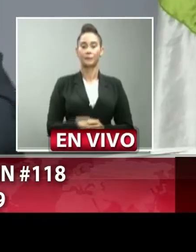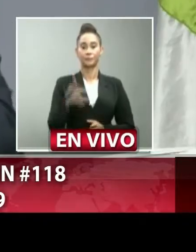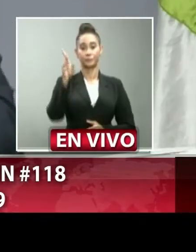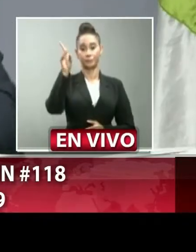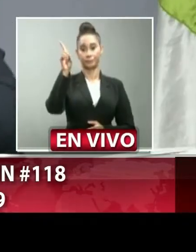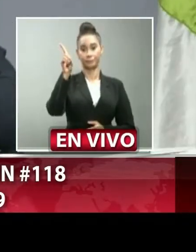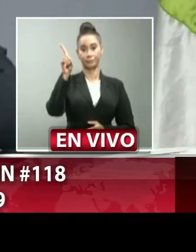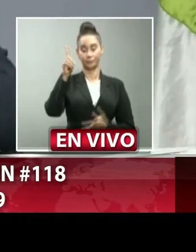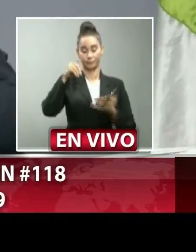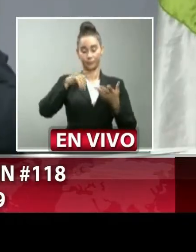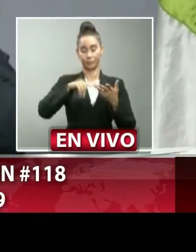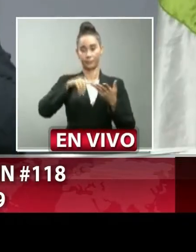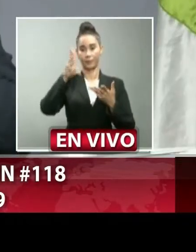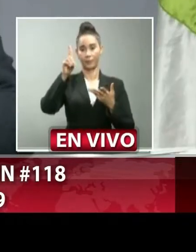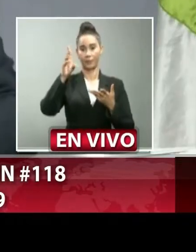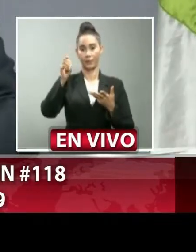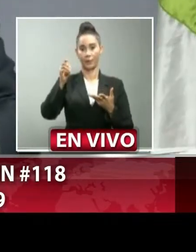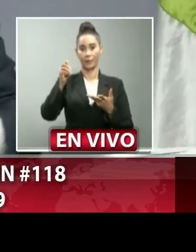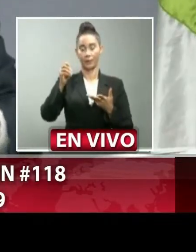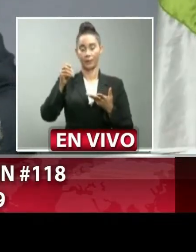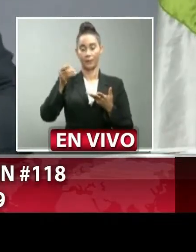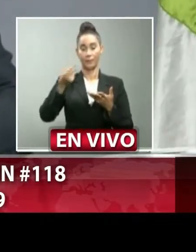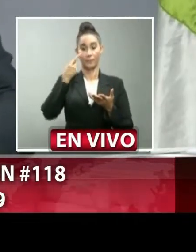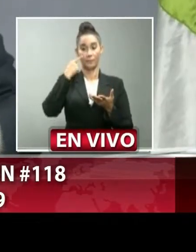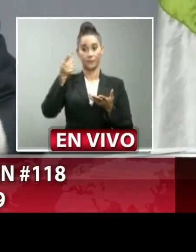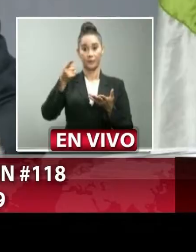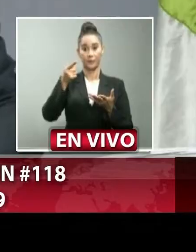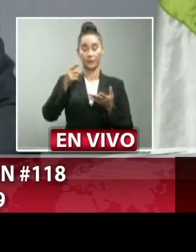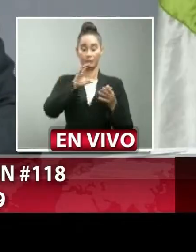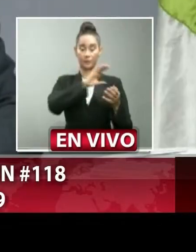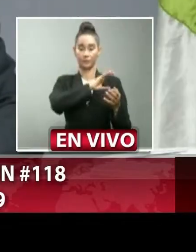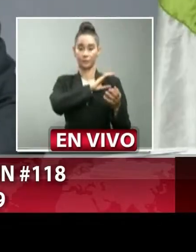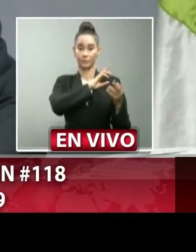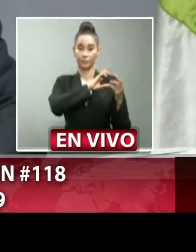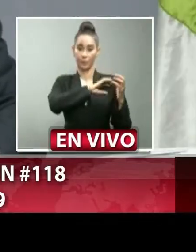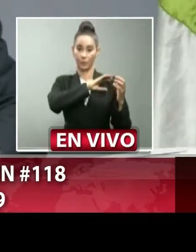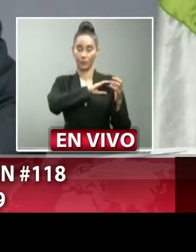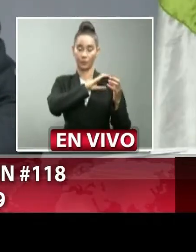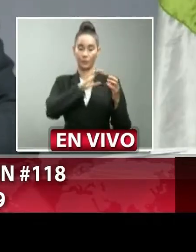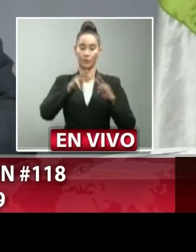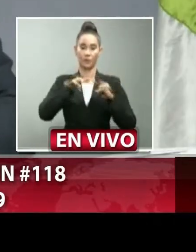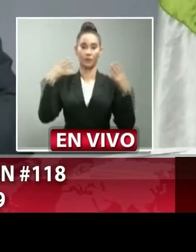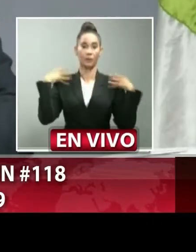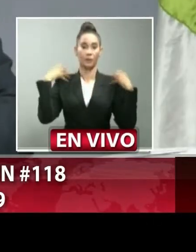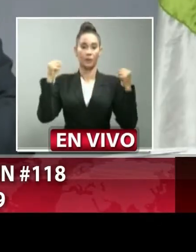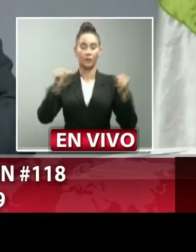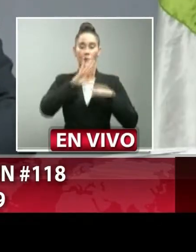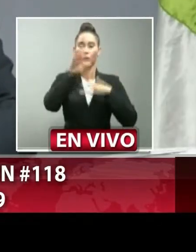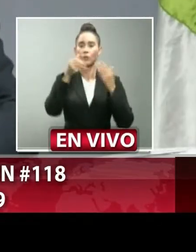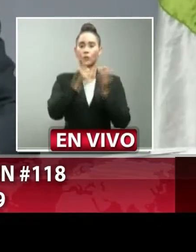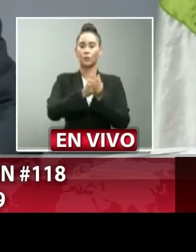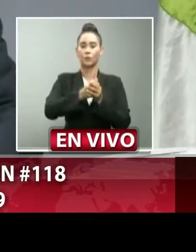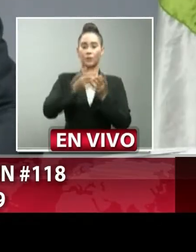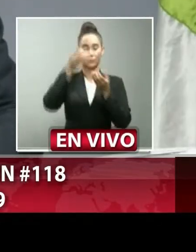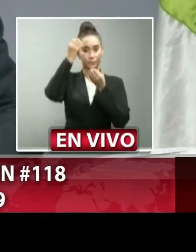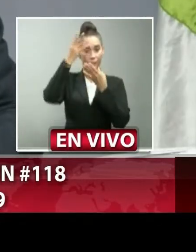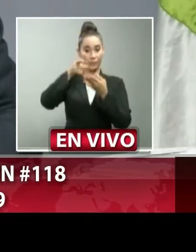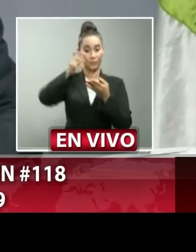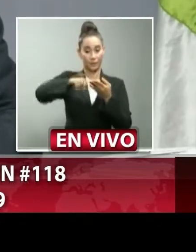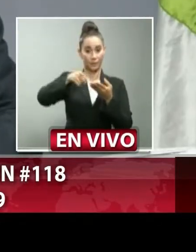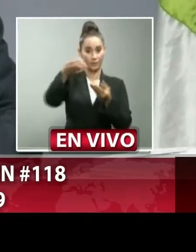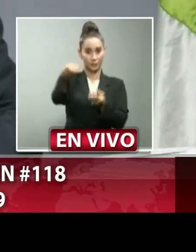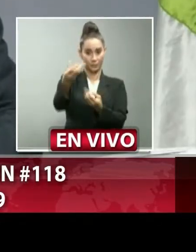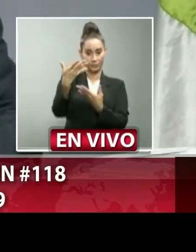D. Brindar a las autoridades de salud todas las informaciones que les sean requeridas y